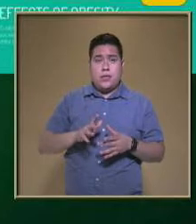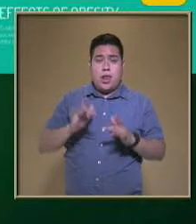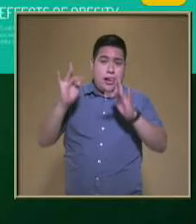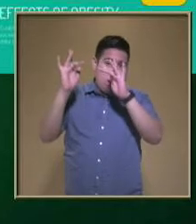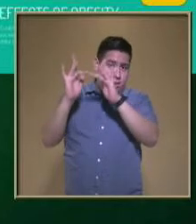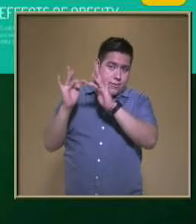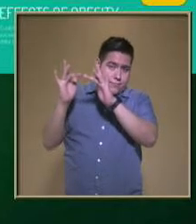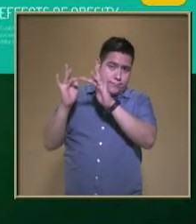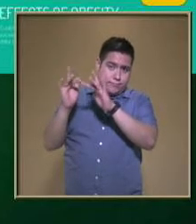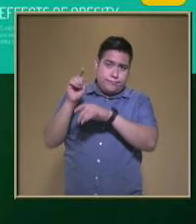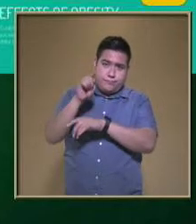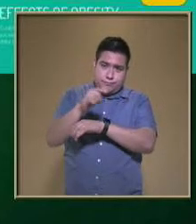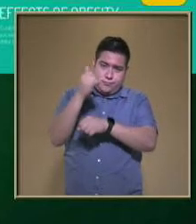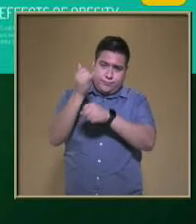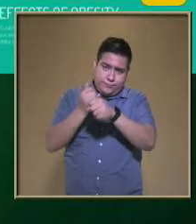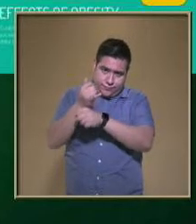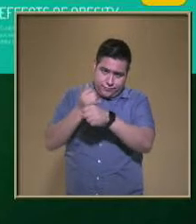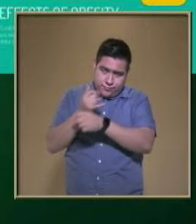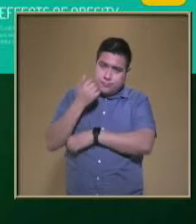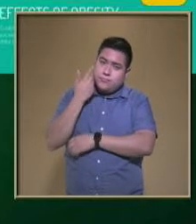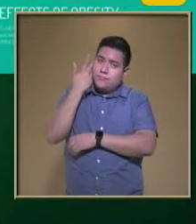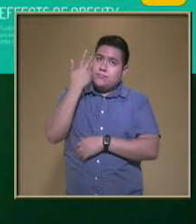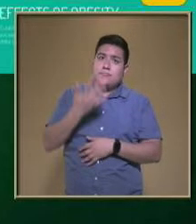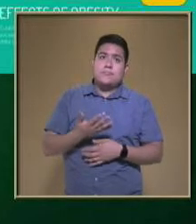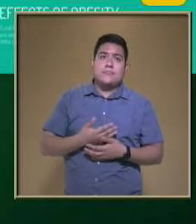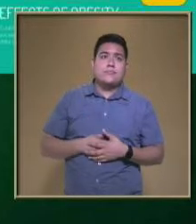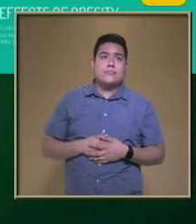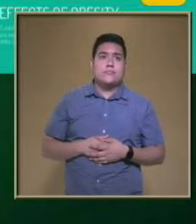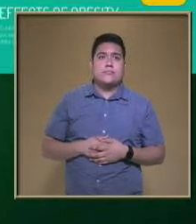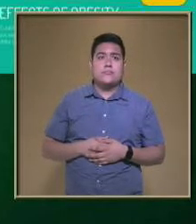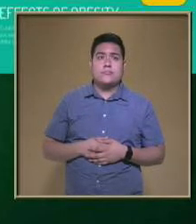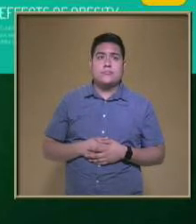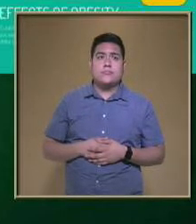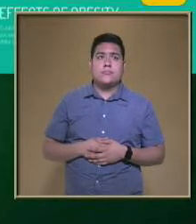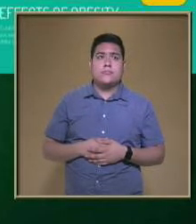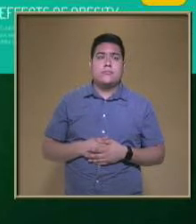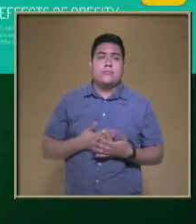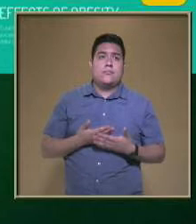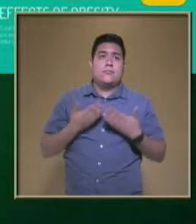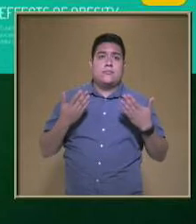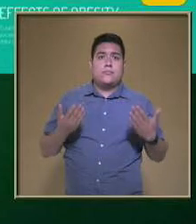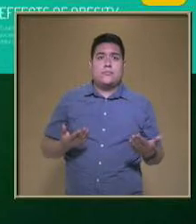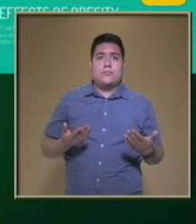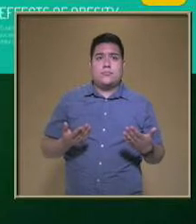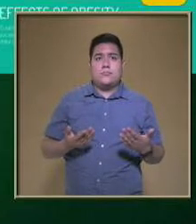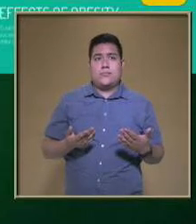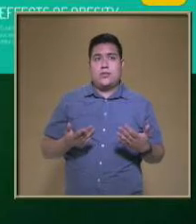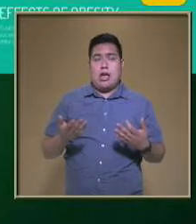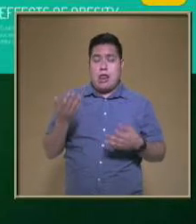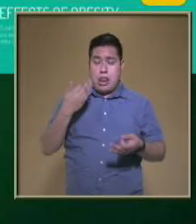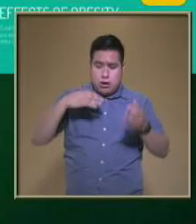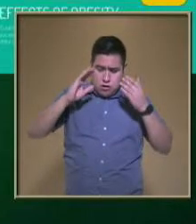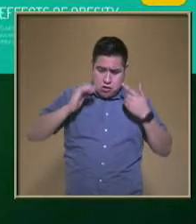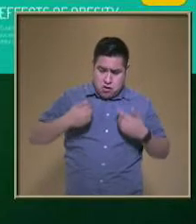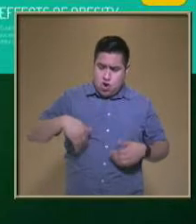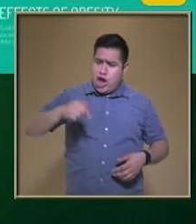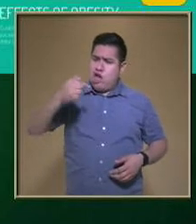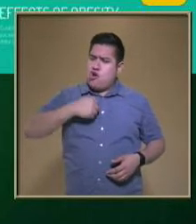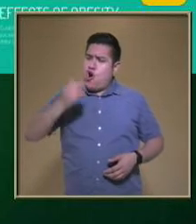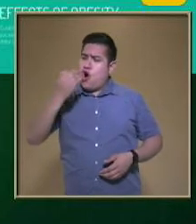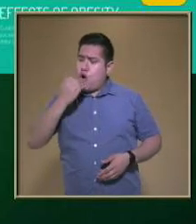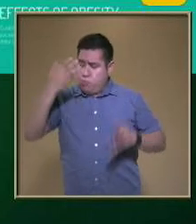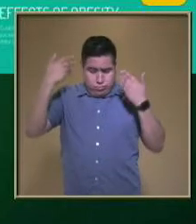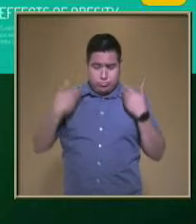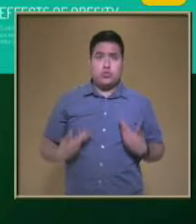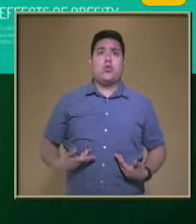ustedes quieren Continuar revisando Lo de las tramas Alimentarias Ahora Somos lo que comemos ¿Sabes por qué? Bueno